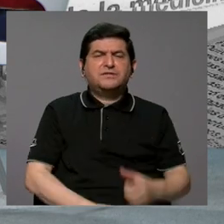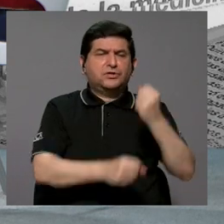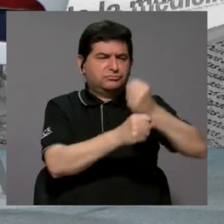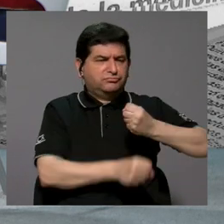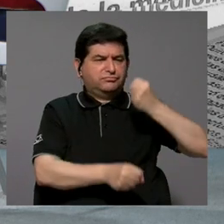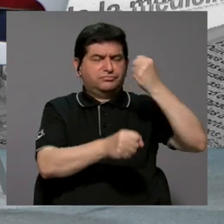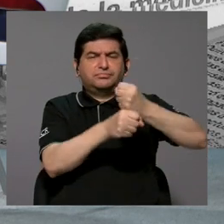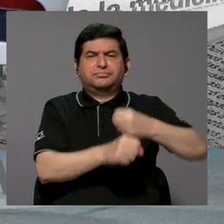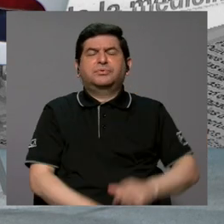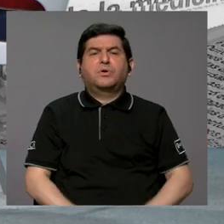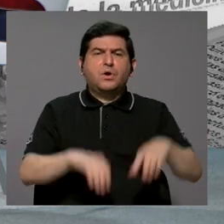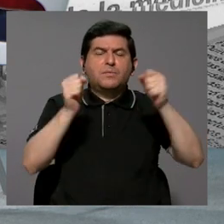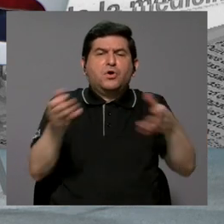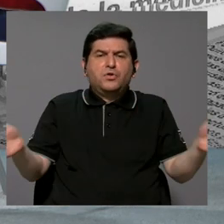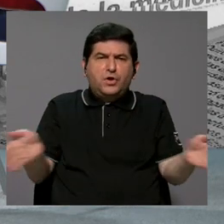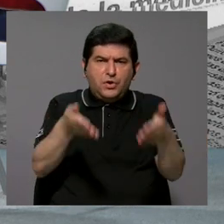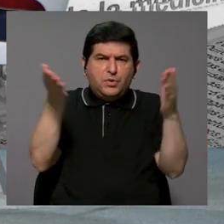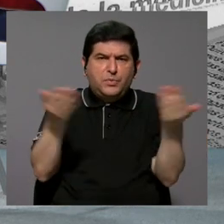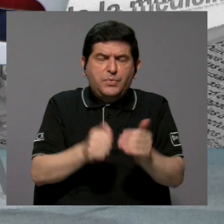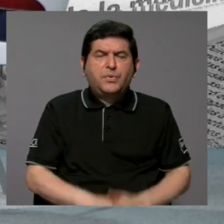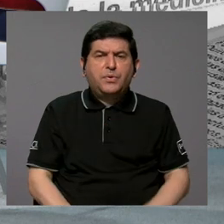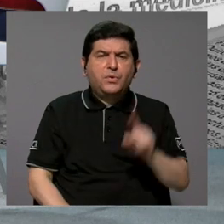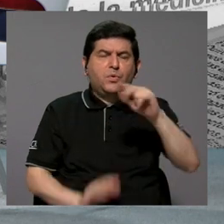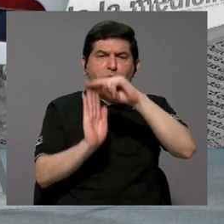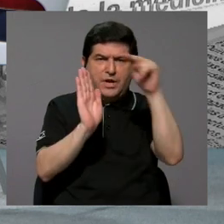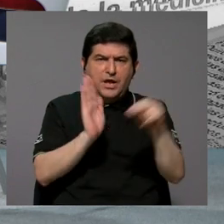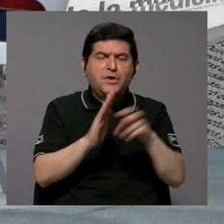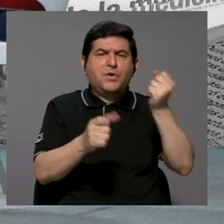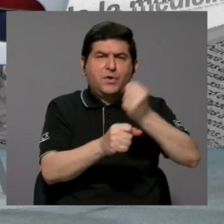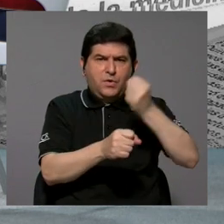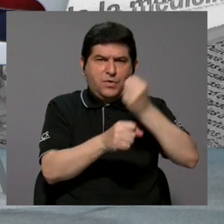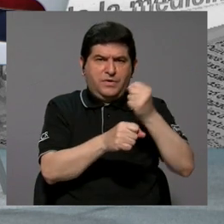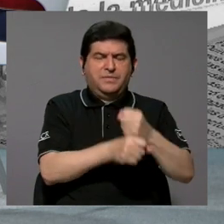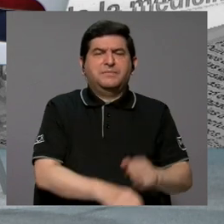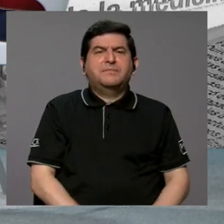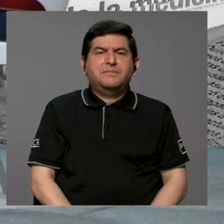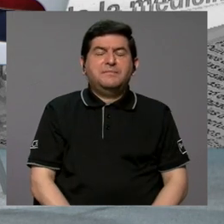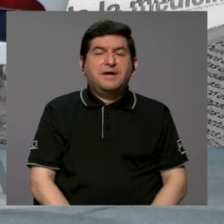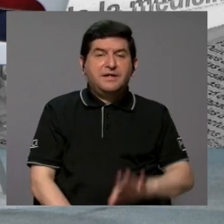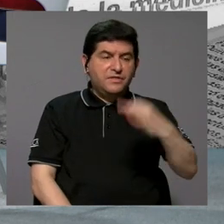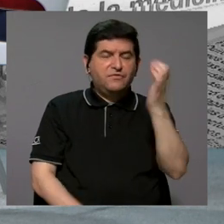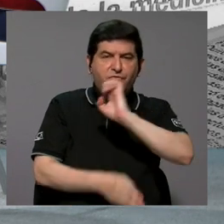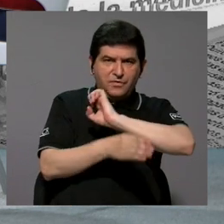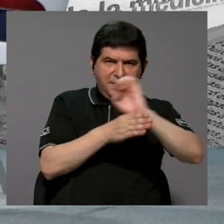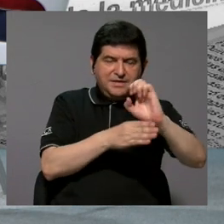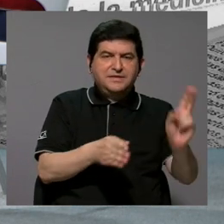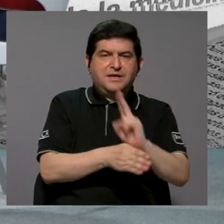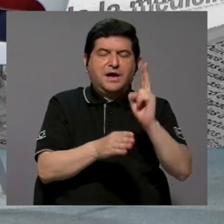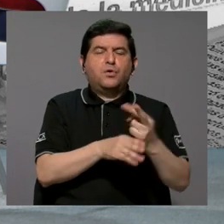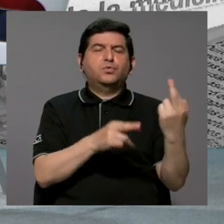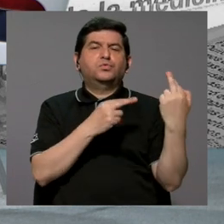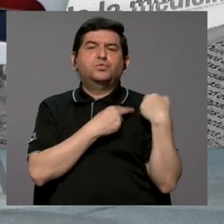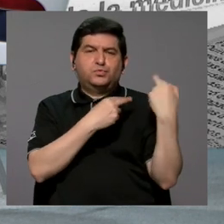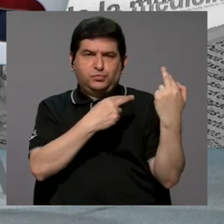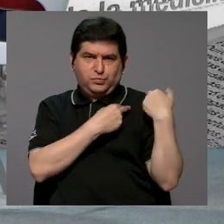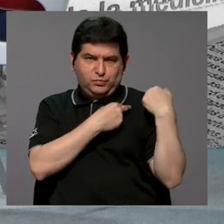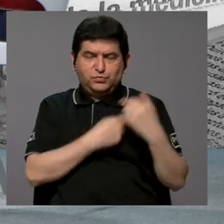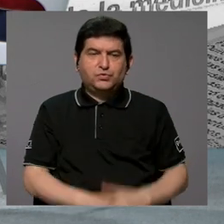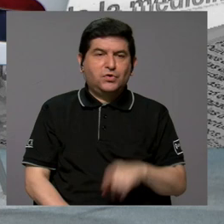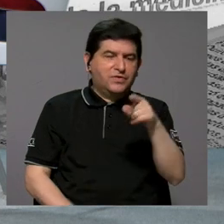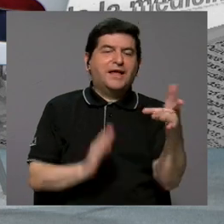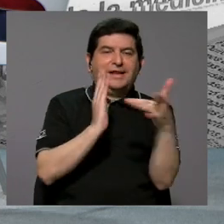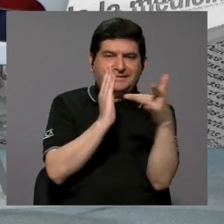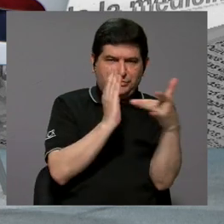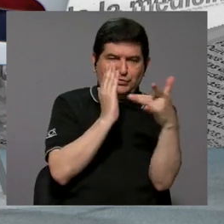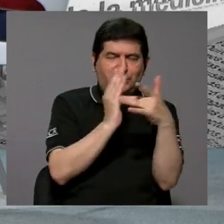en poder promover un marco de trabajo, un marco ético del uso responsable de